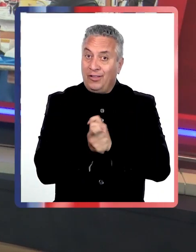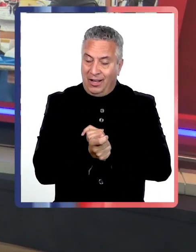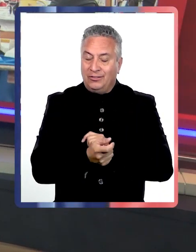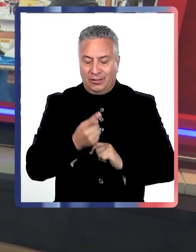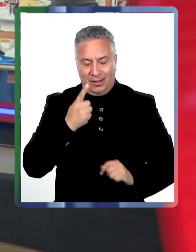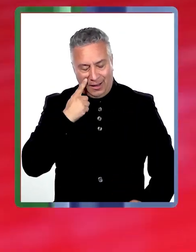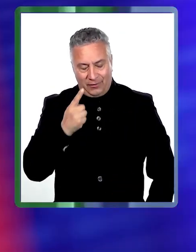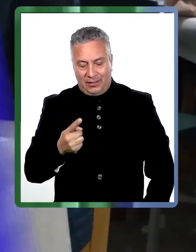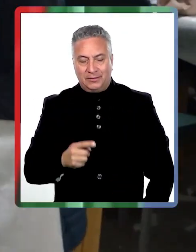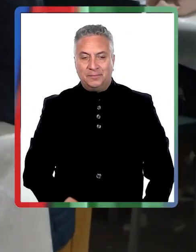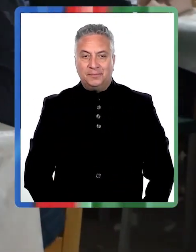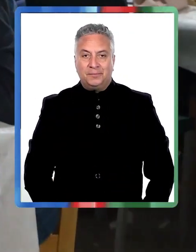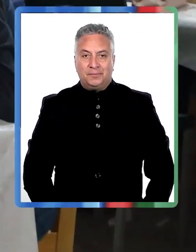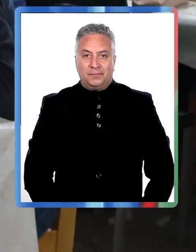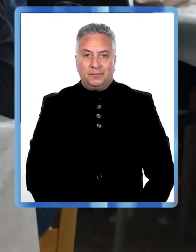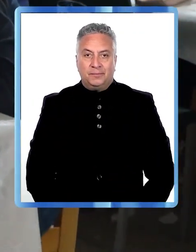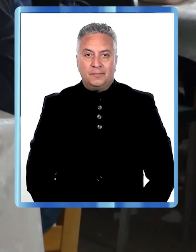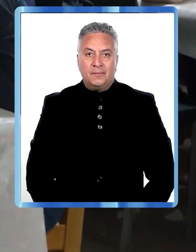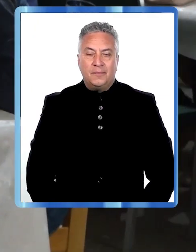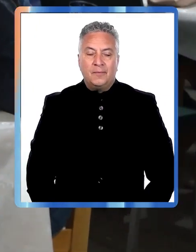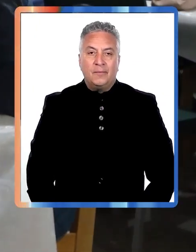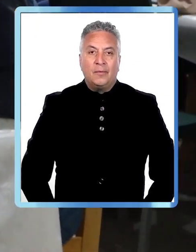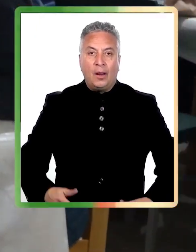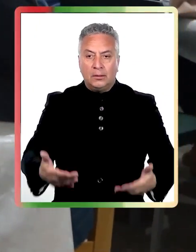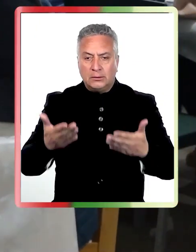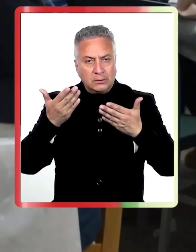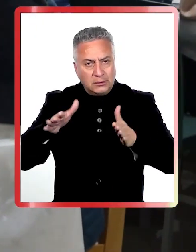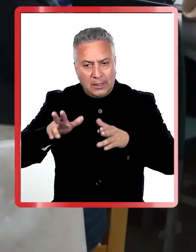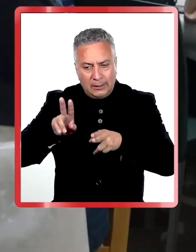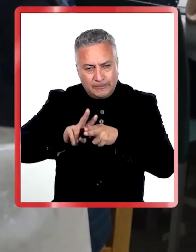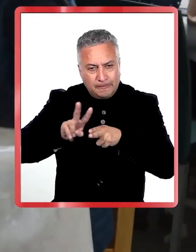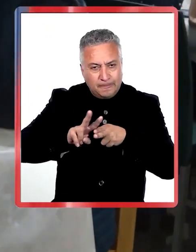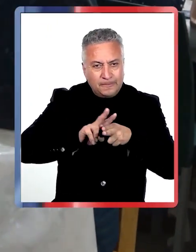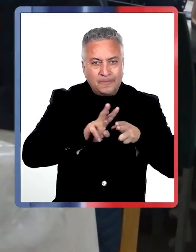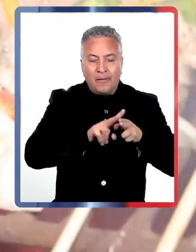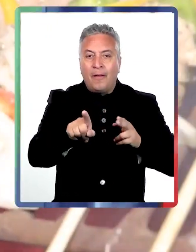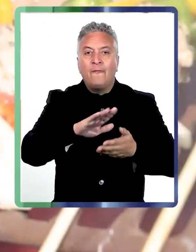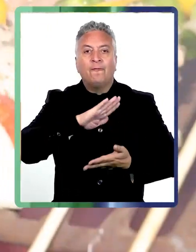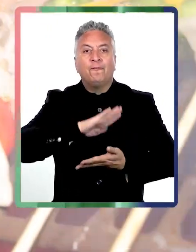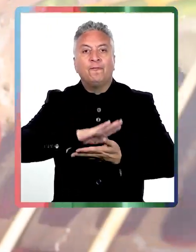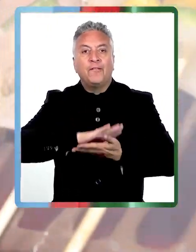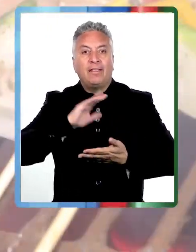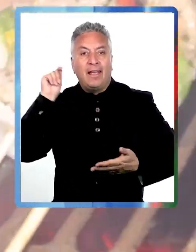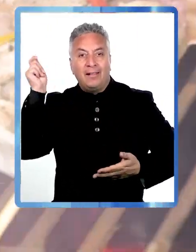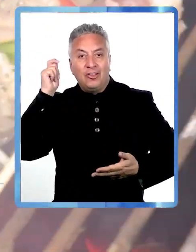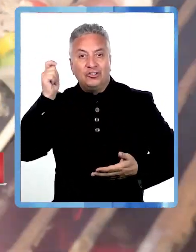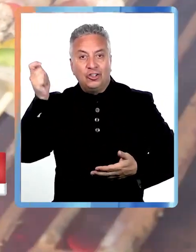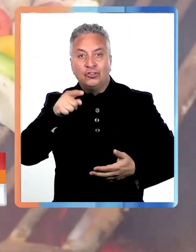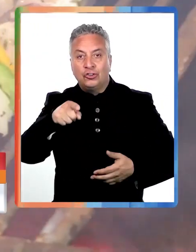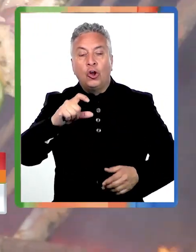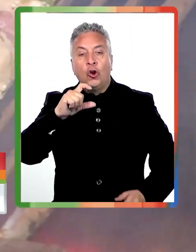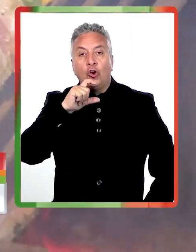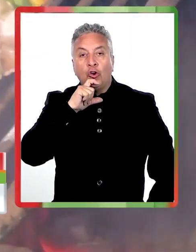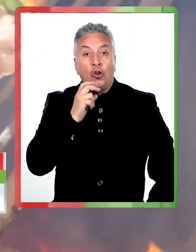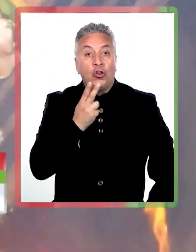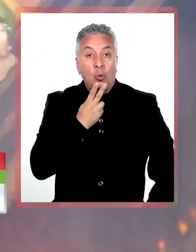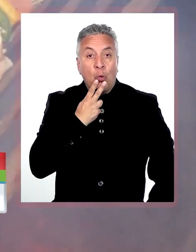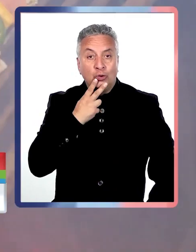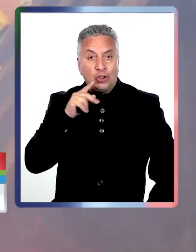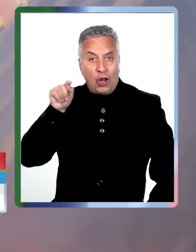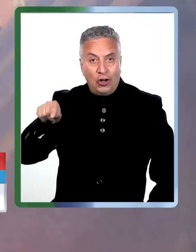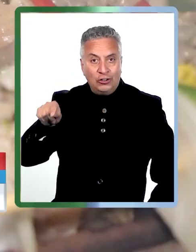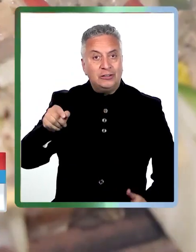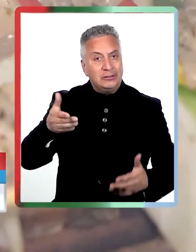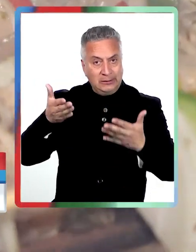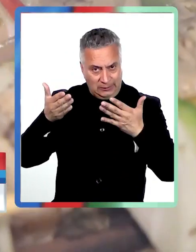Contivisión con la nota. Los preparativos de la celebración de las fiestas patrias en Constitución ya iniciaron su